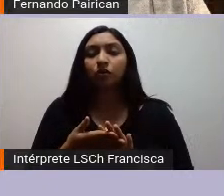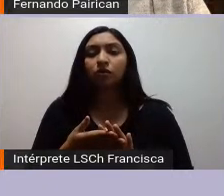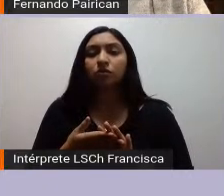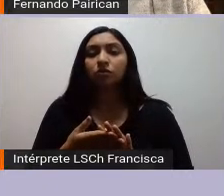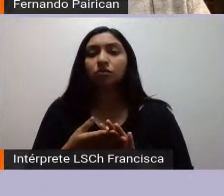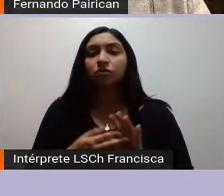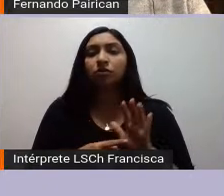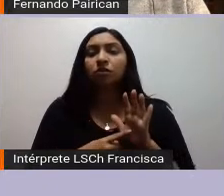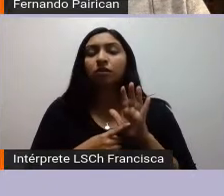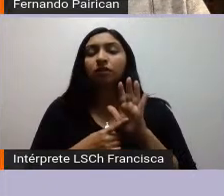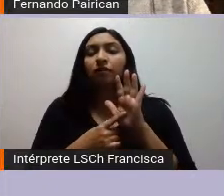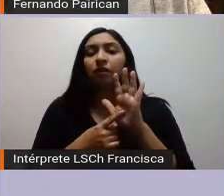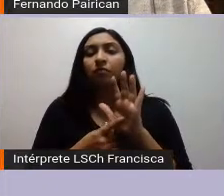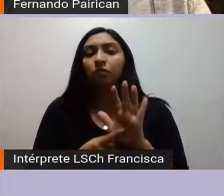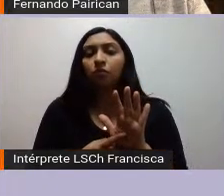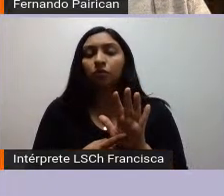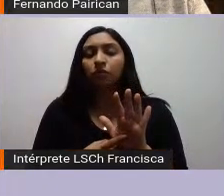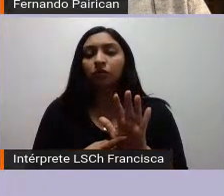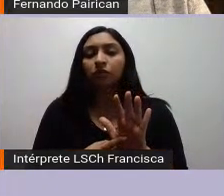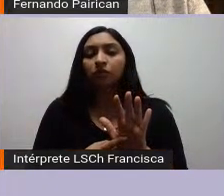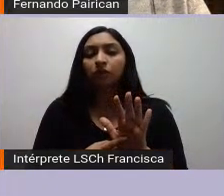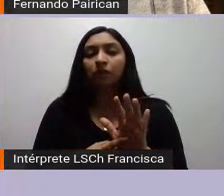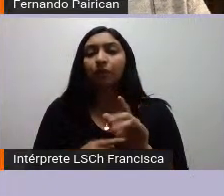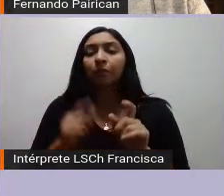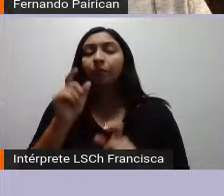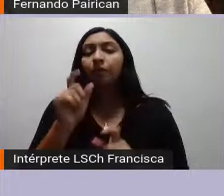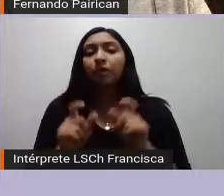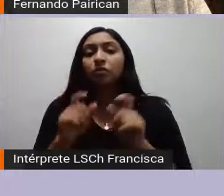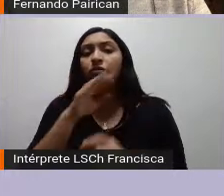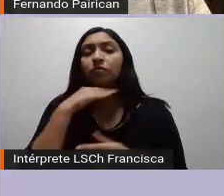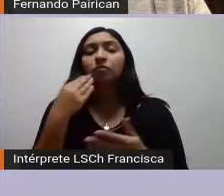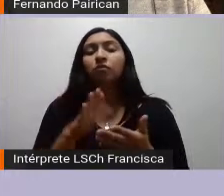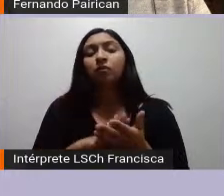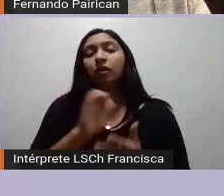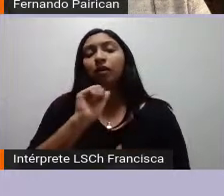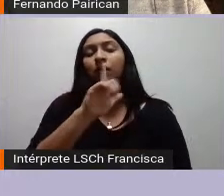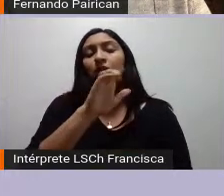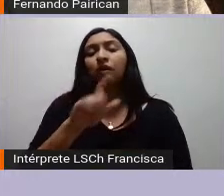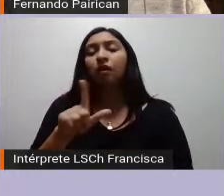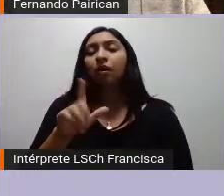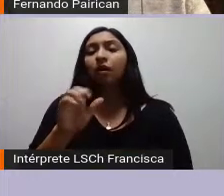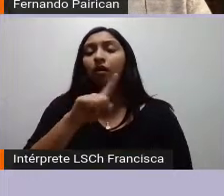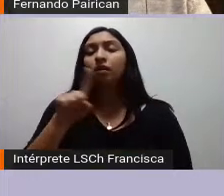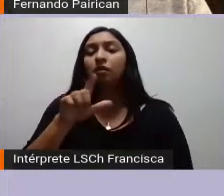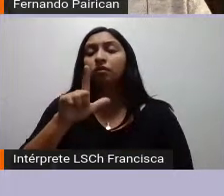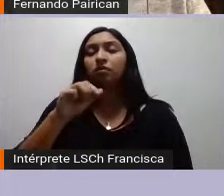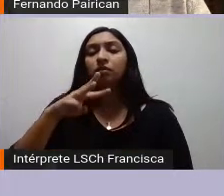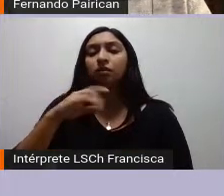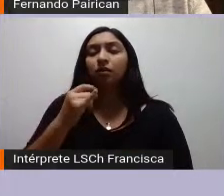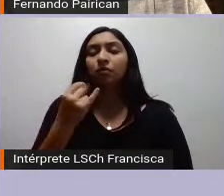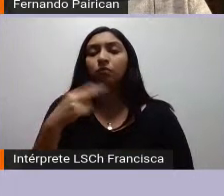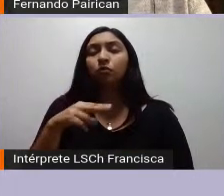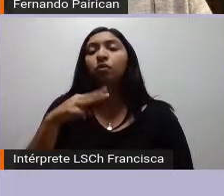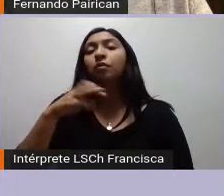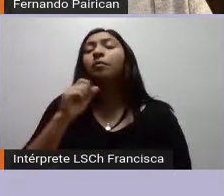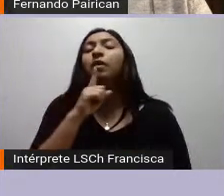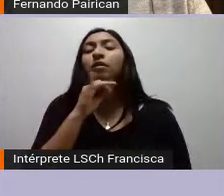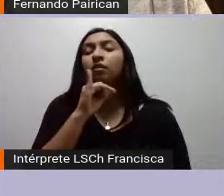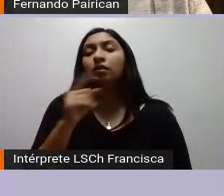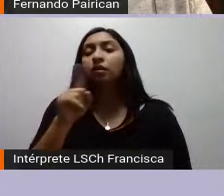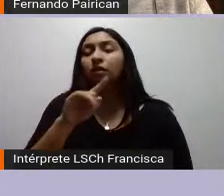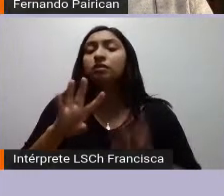fallecido en esta historia penosamente ¿no? Alex Lemun en el año 2002 Matías Catrileo Jaime Mendoza Collío la familia Lucinger Mackay